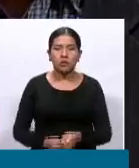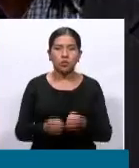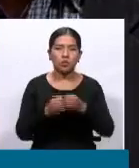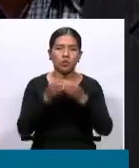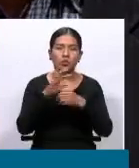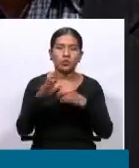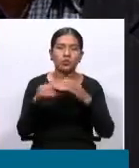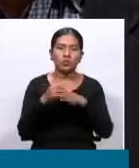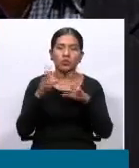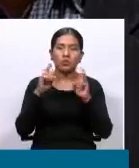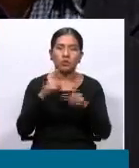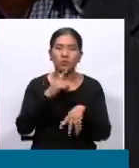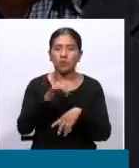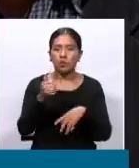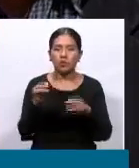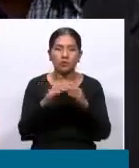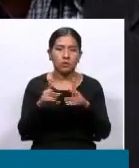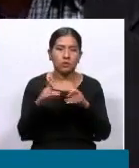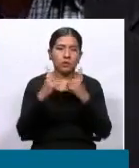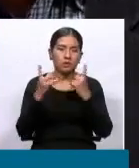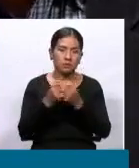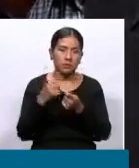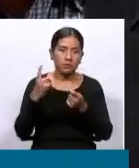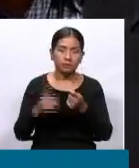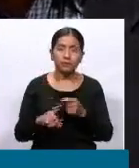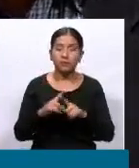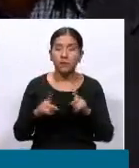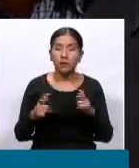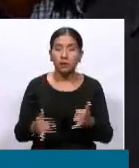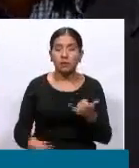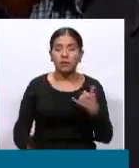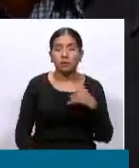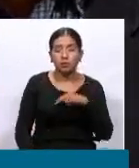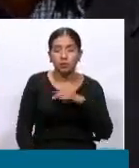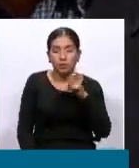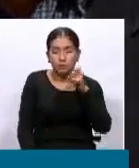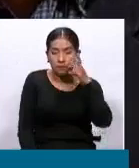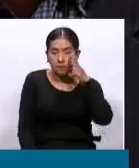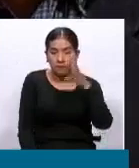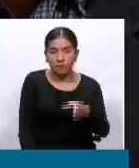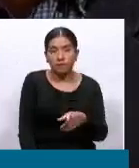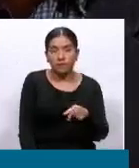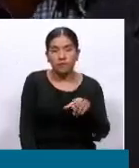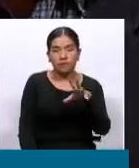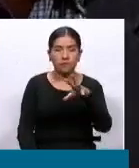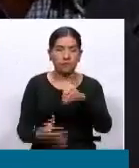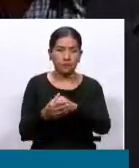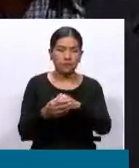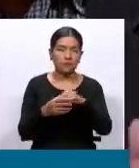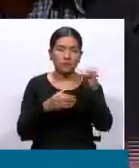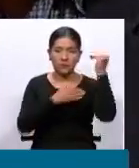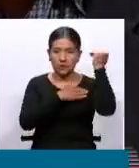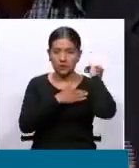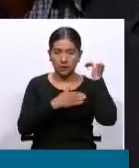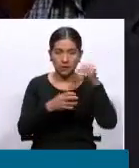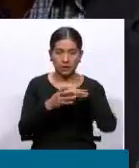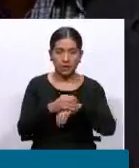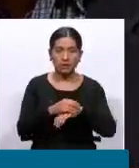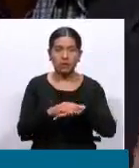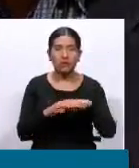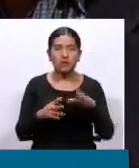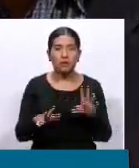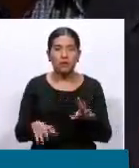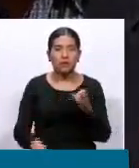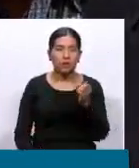efecto en los demás departamentos. Pero ahora centrándonos dentro del departamento de Santa Cruz, van 11